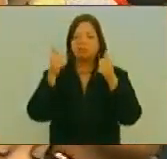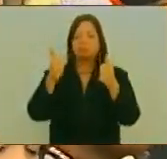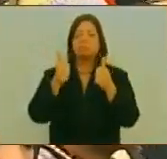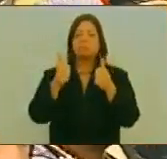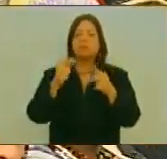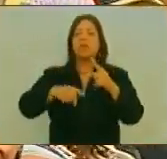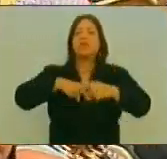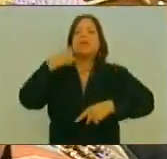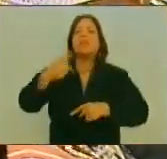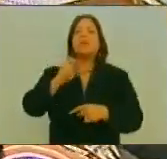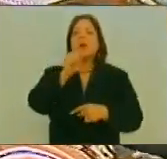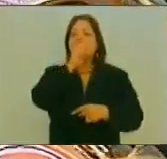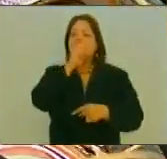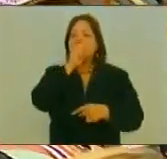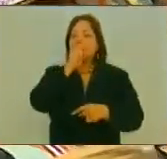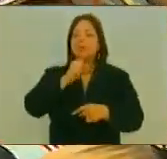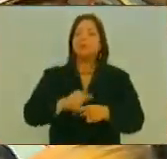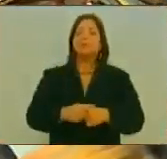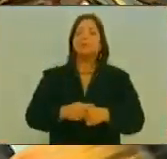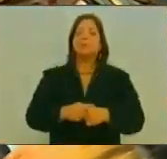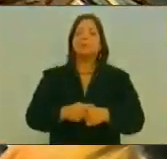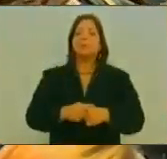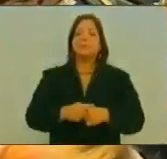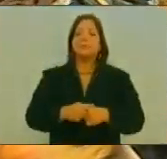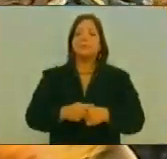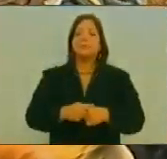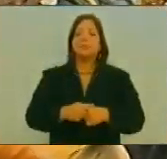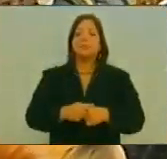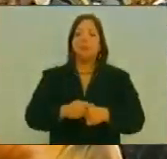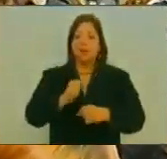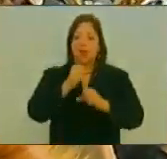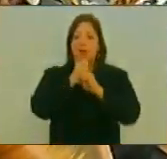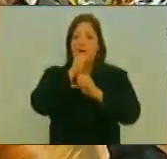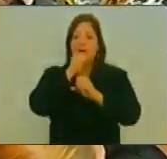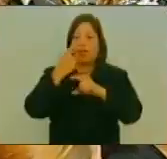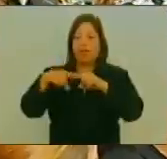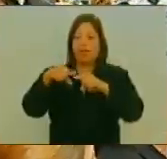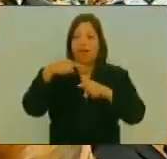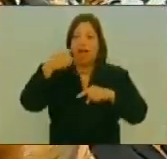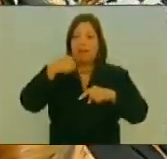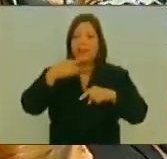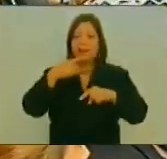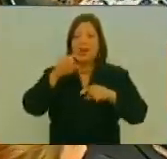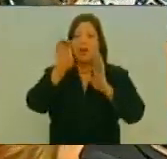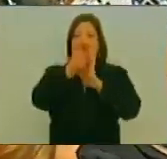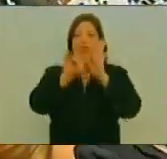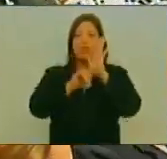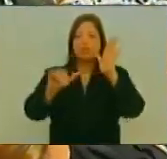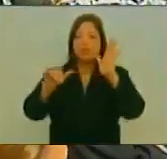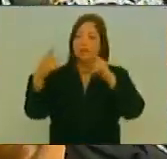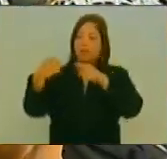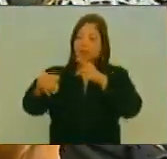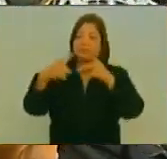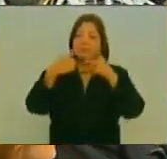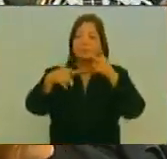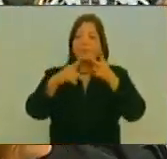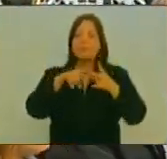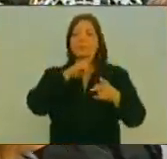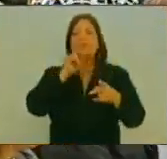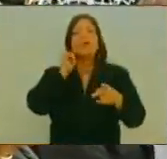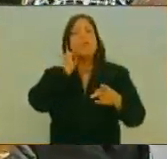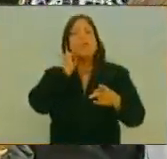Concebió La Palabra A Y La Tribuna de Oradores A Los Constituyentes Aide